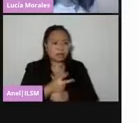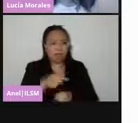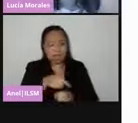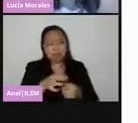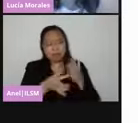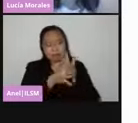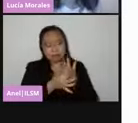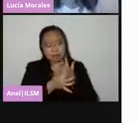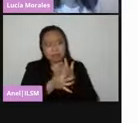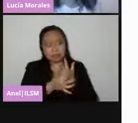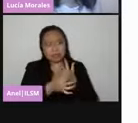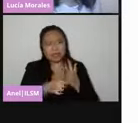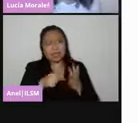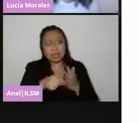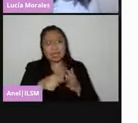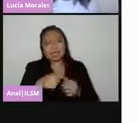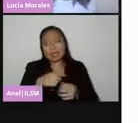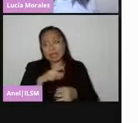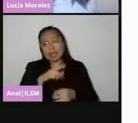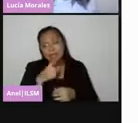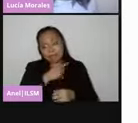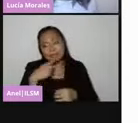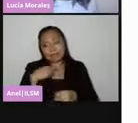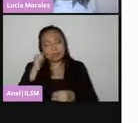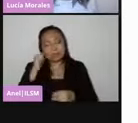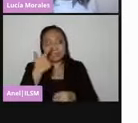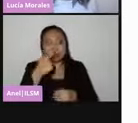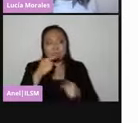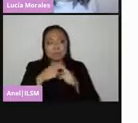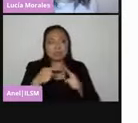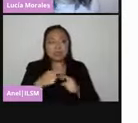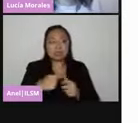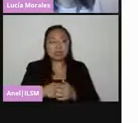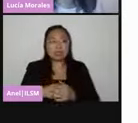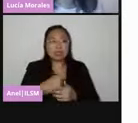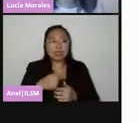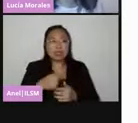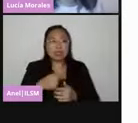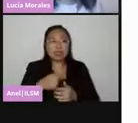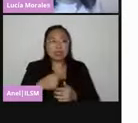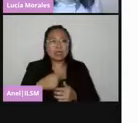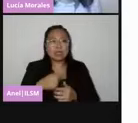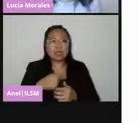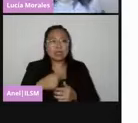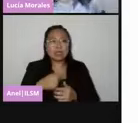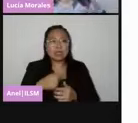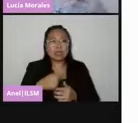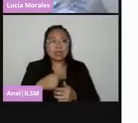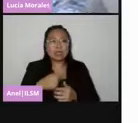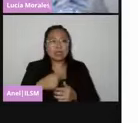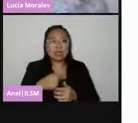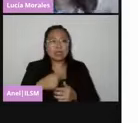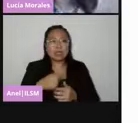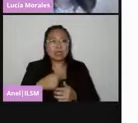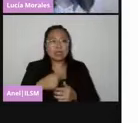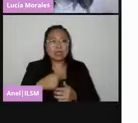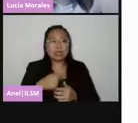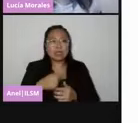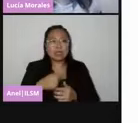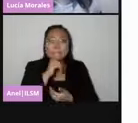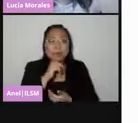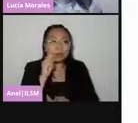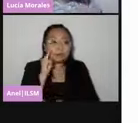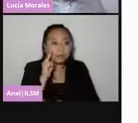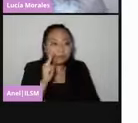invitación. Entonces, las personas que iban a acudir a nuestra fiesta, pues no estaban al tanto. Y no van a poder presenciar los